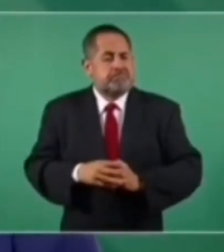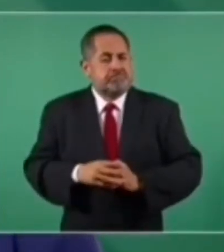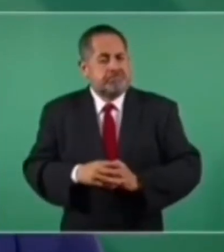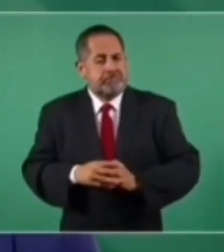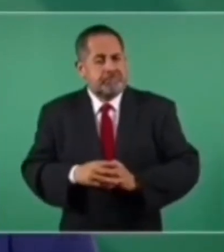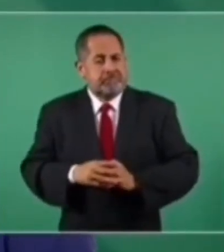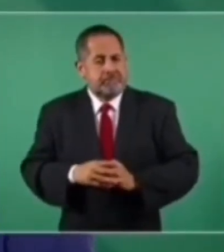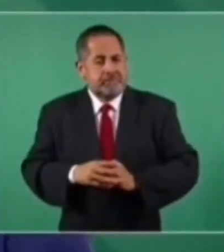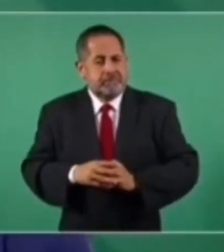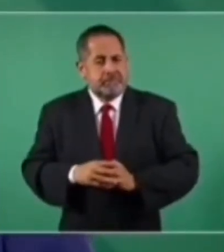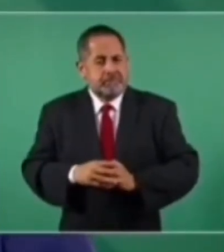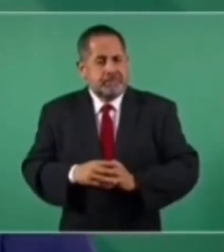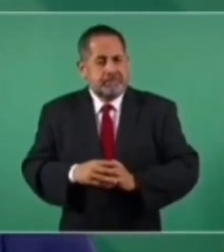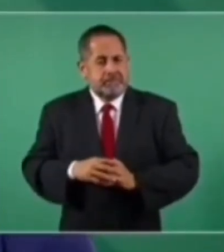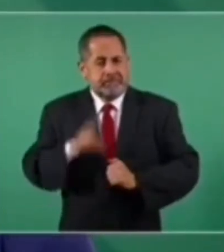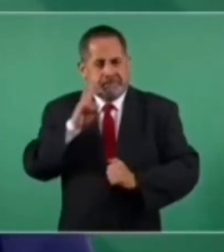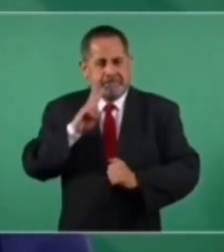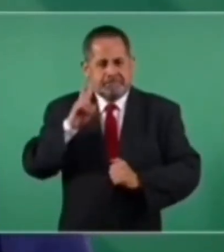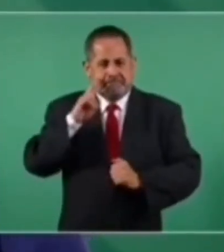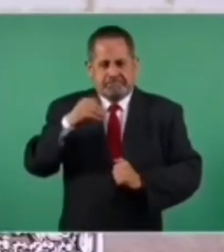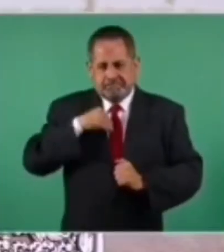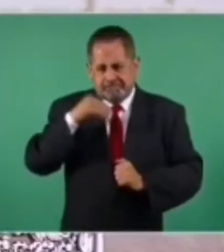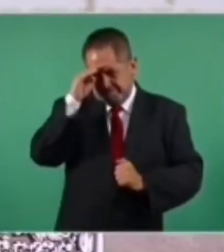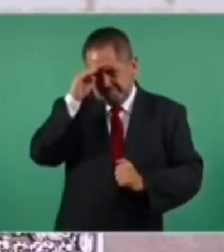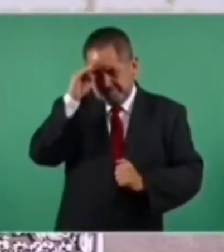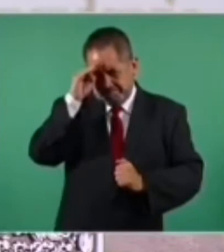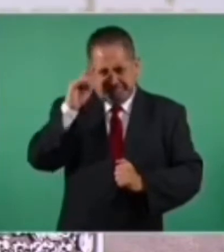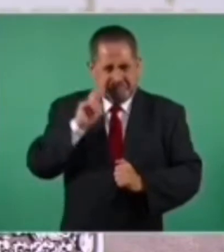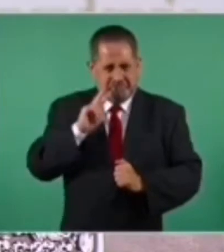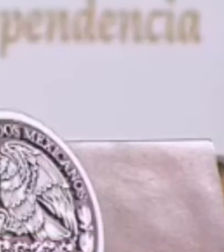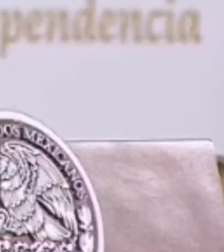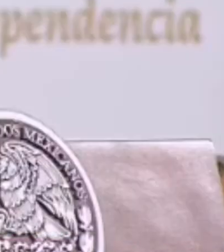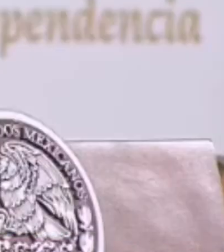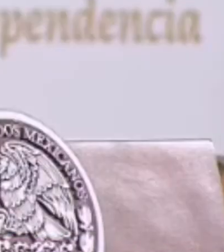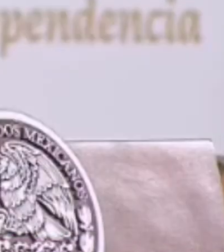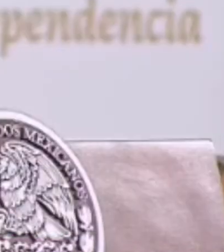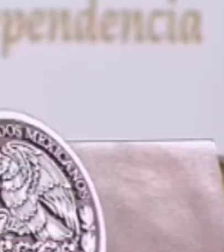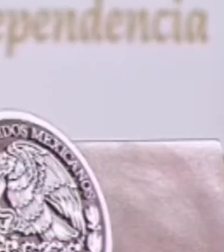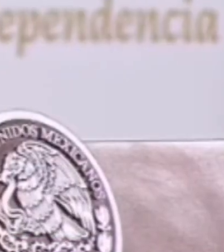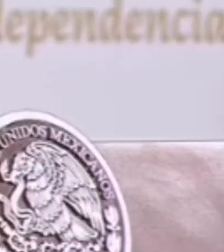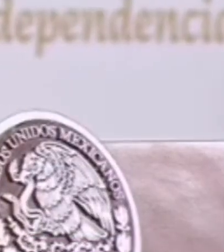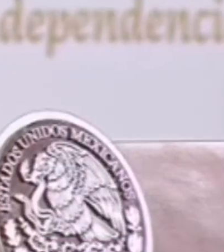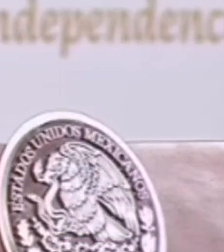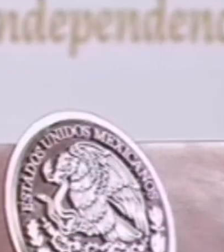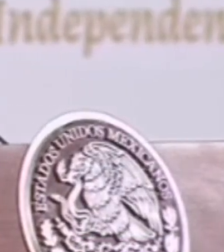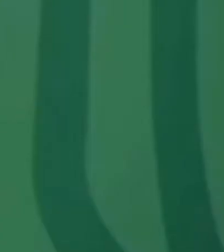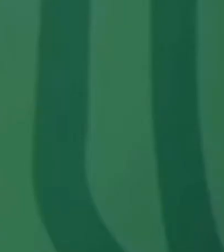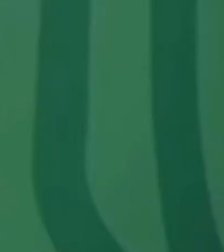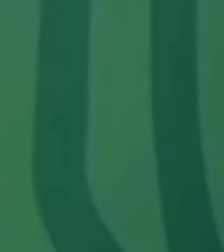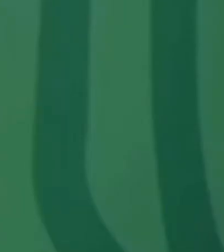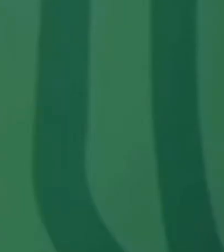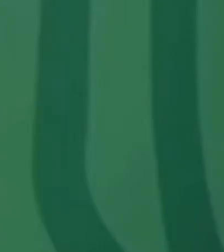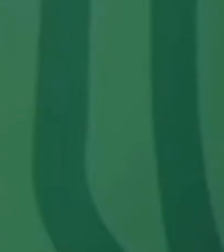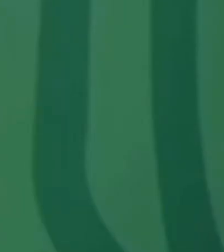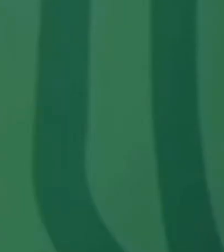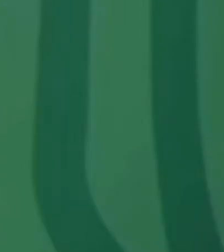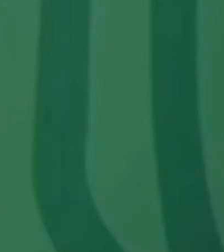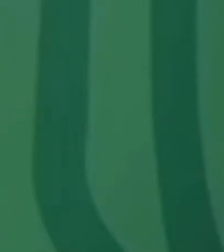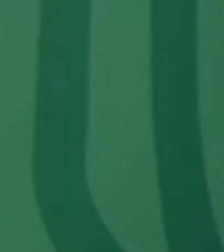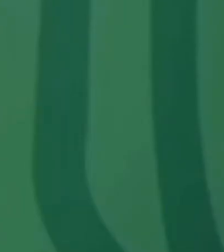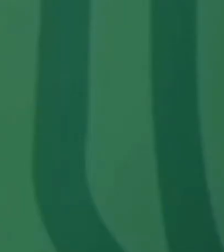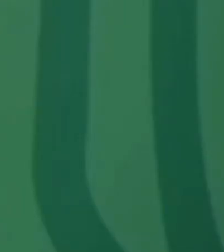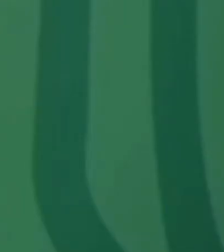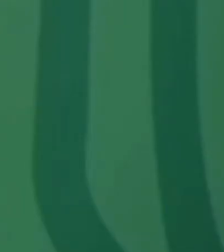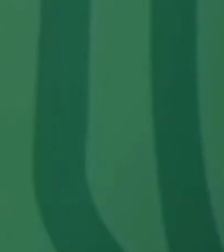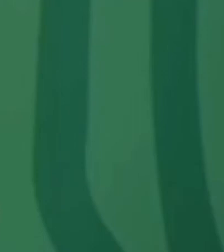posibilidad, analizando la posibilidad de que se considere como un asunto